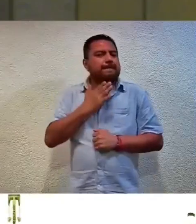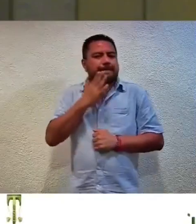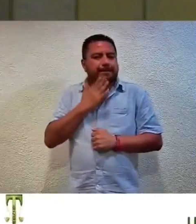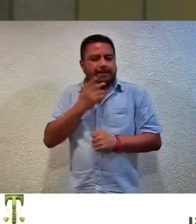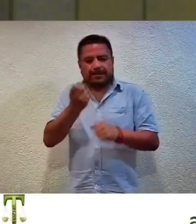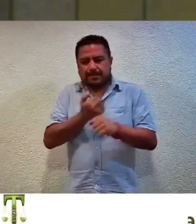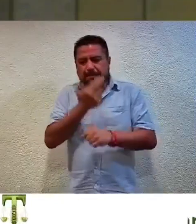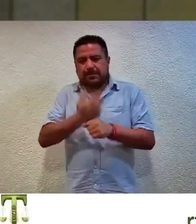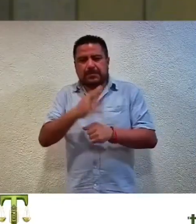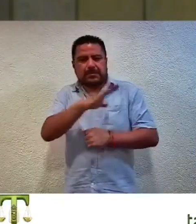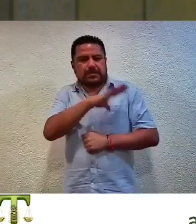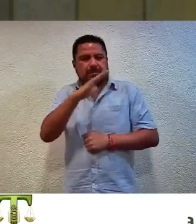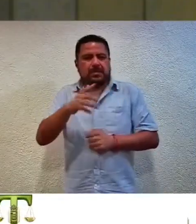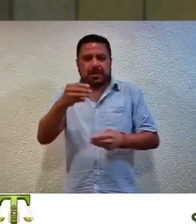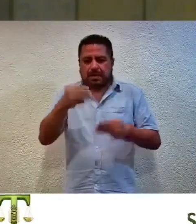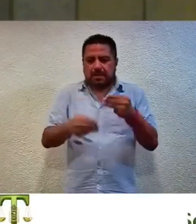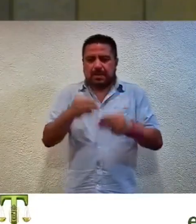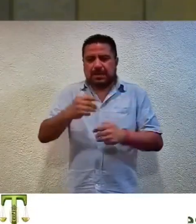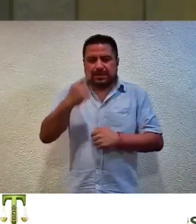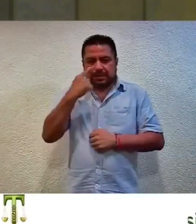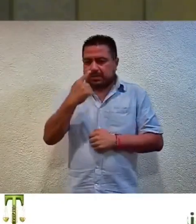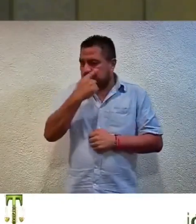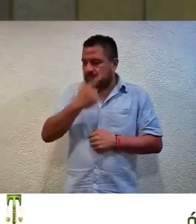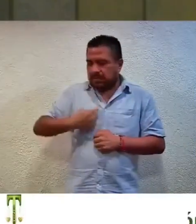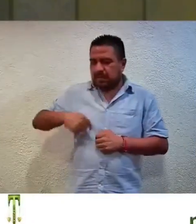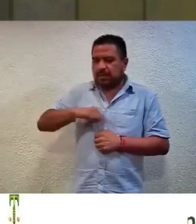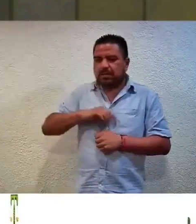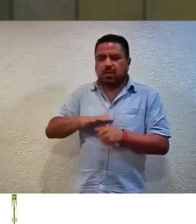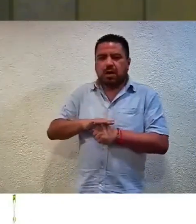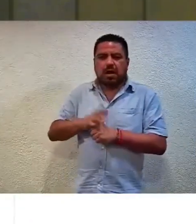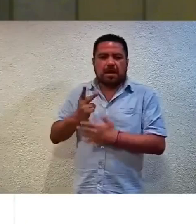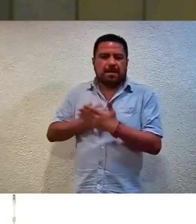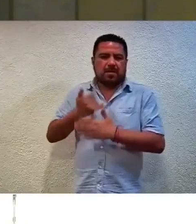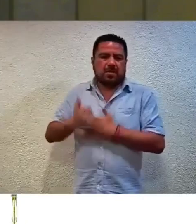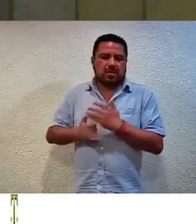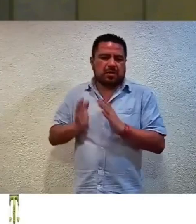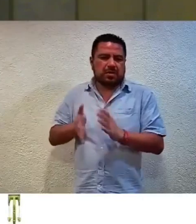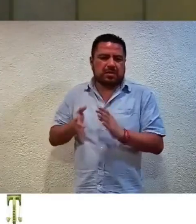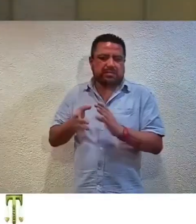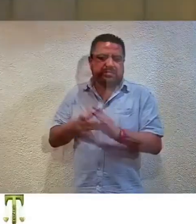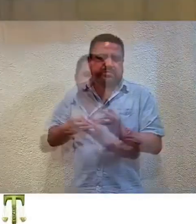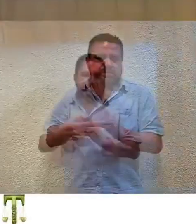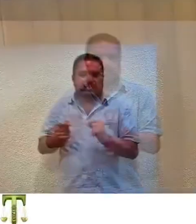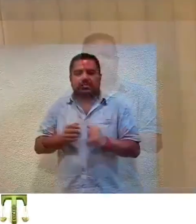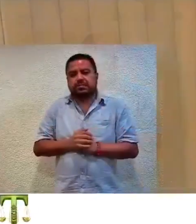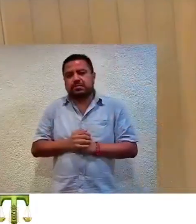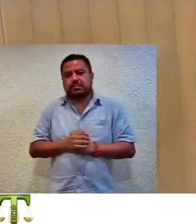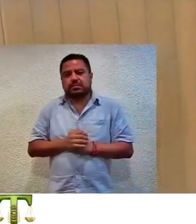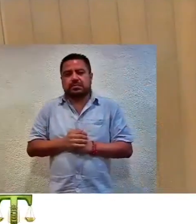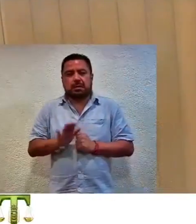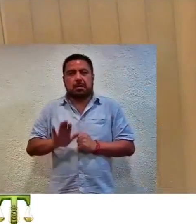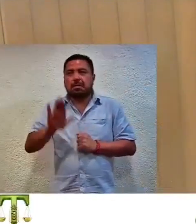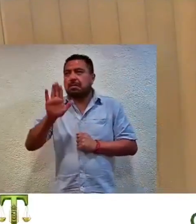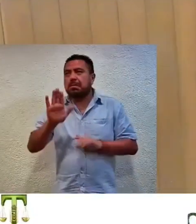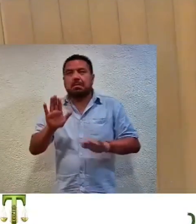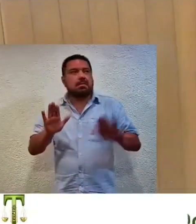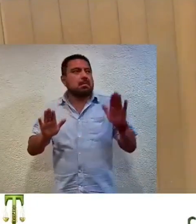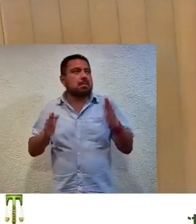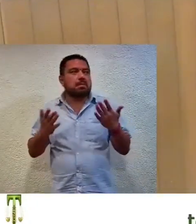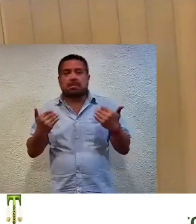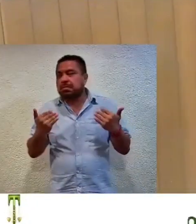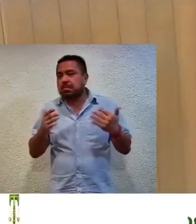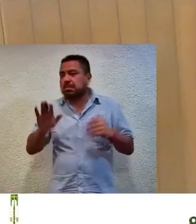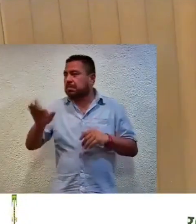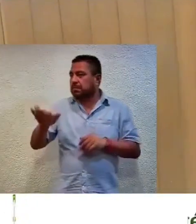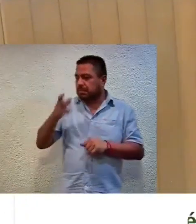secretaria general. Magistrada, se está a nuestra consideración el proyecto del que se ha dado cuenta. No habiendo comentarios al respecto,